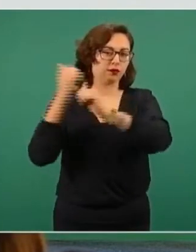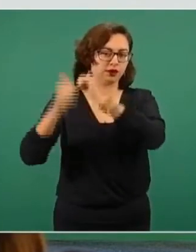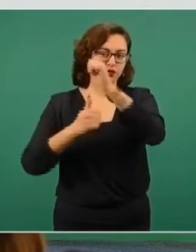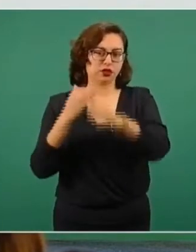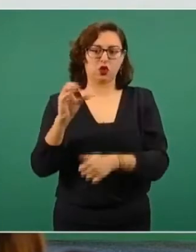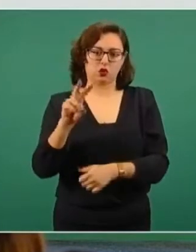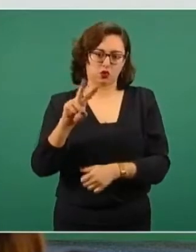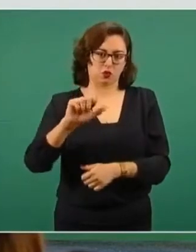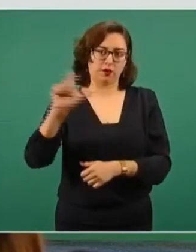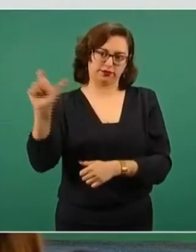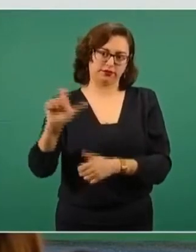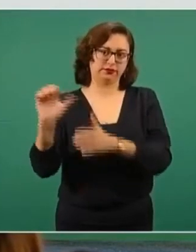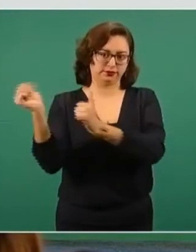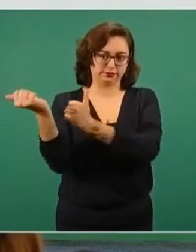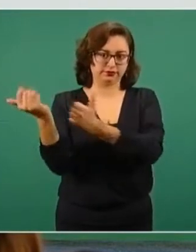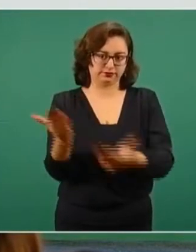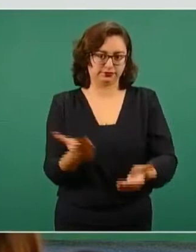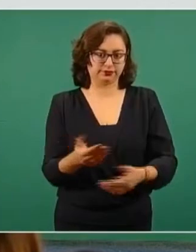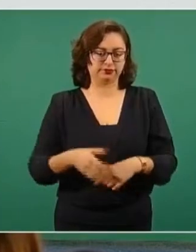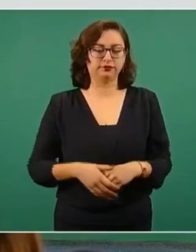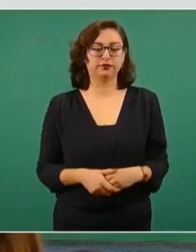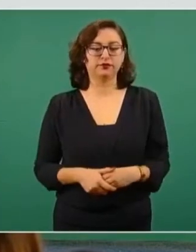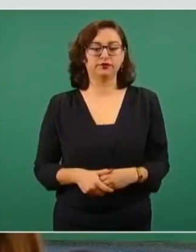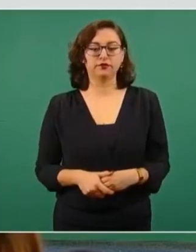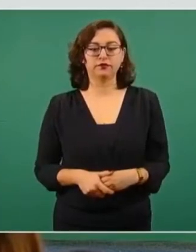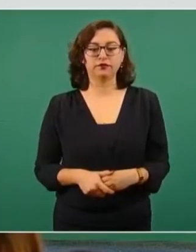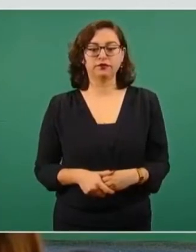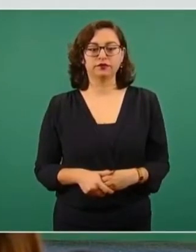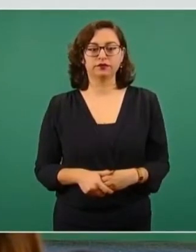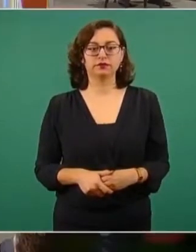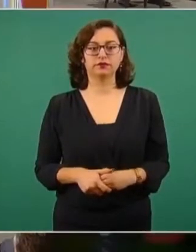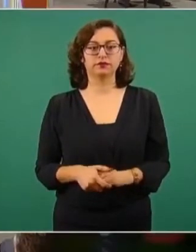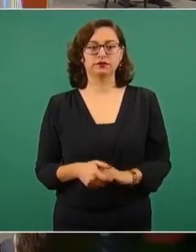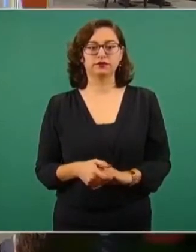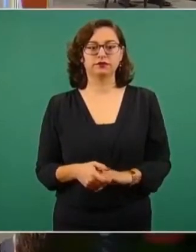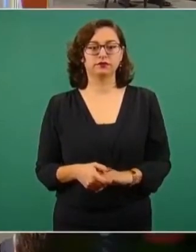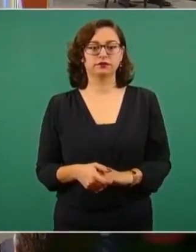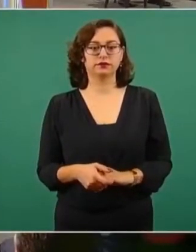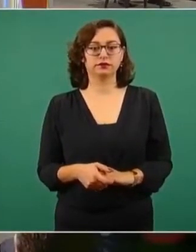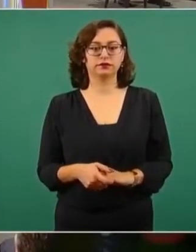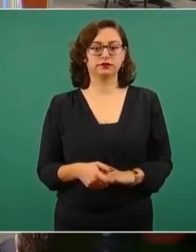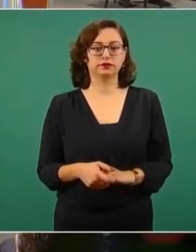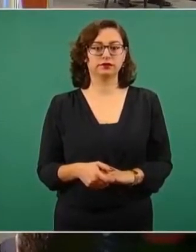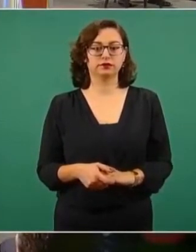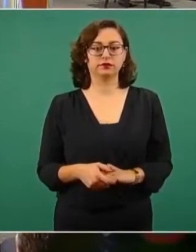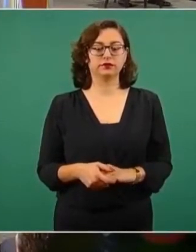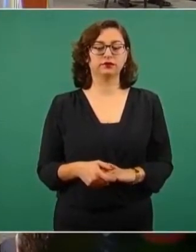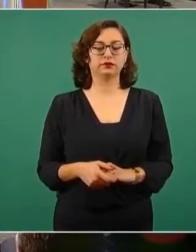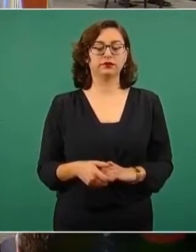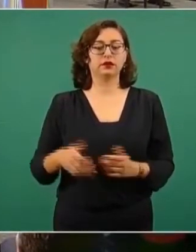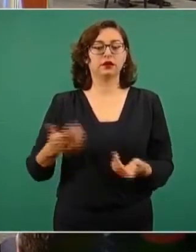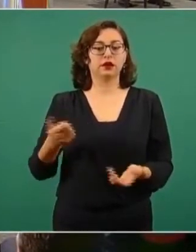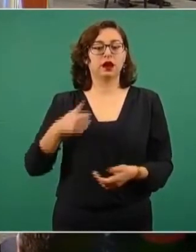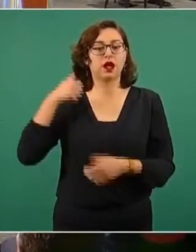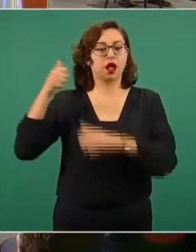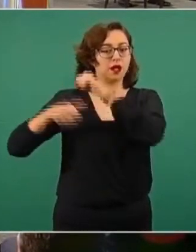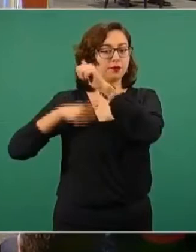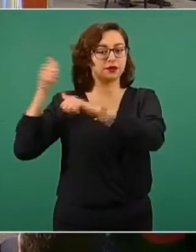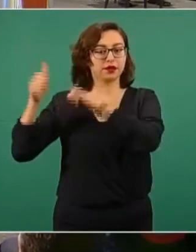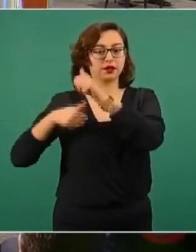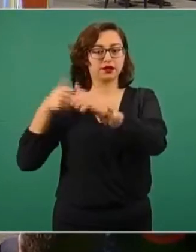La siguiente, por favor. Las dosis ya confirmadas para el mes de abril, estamos a